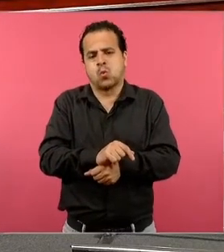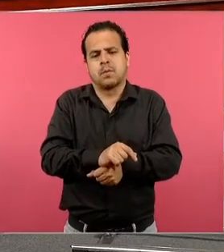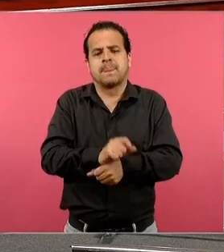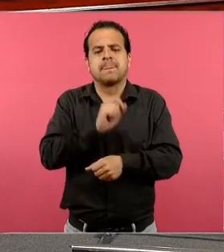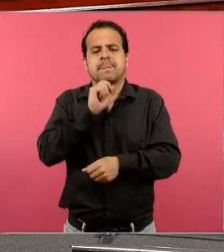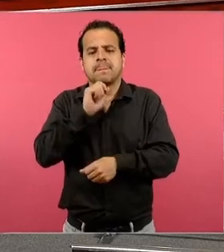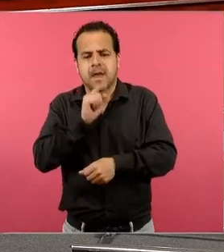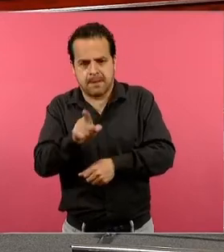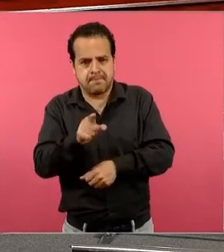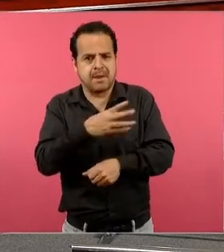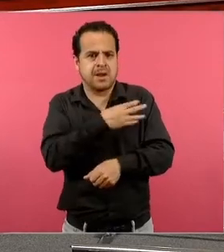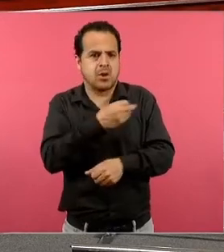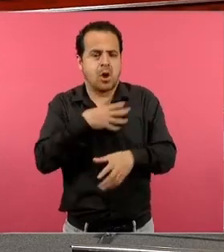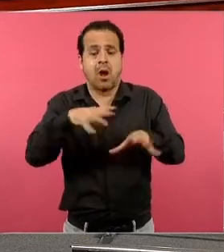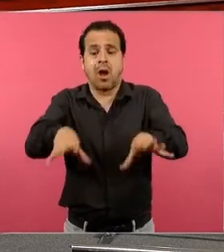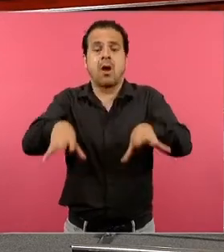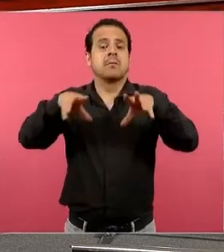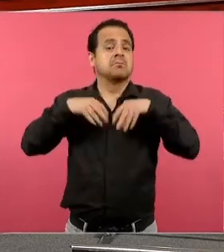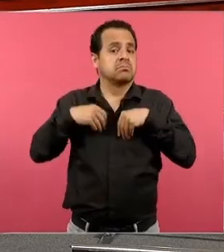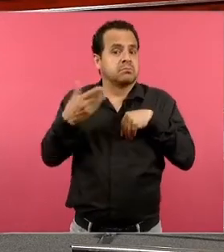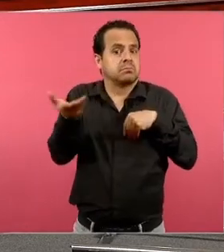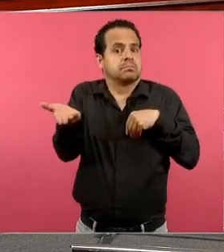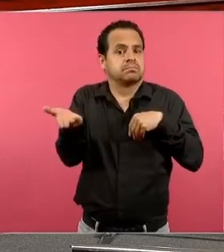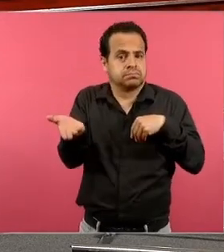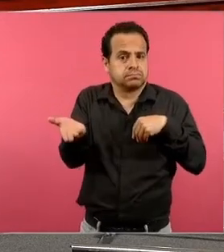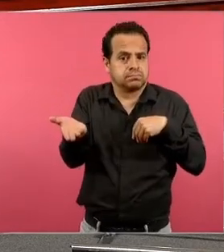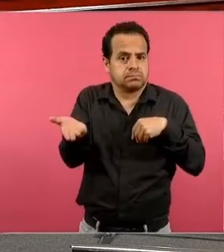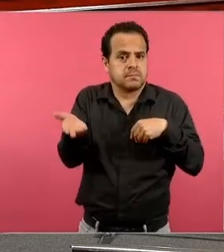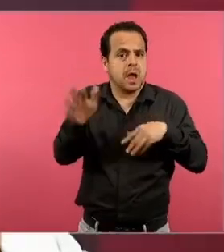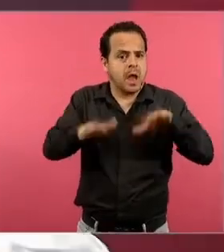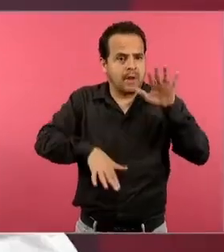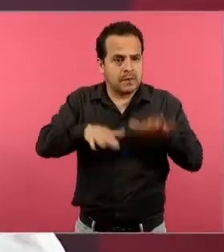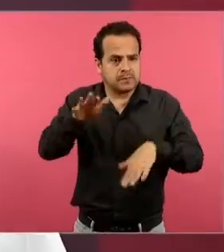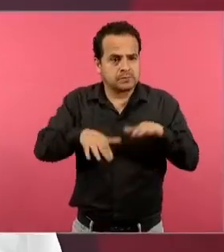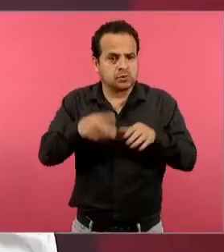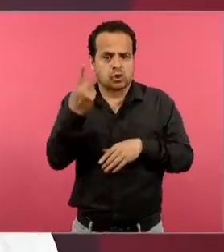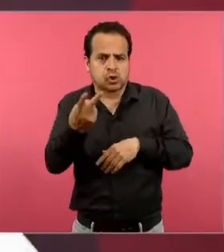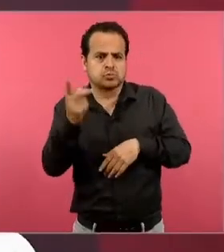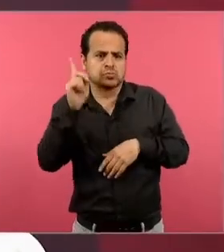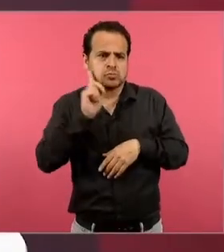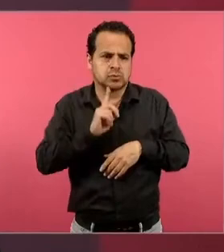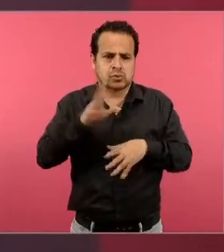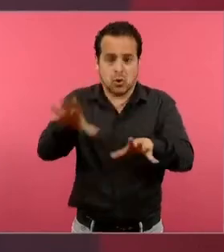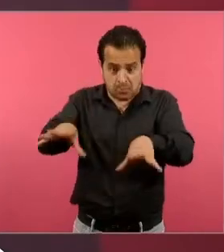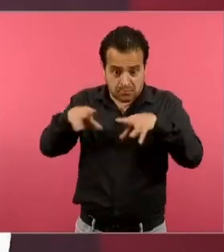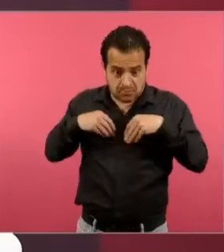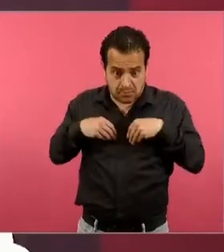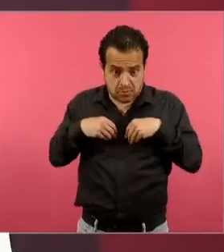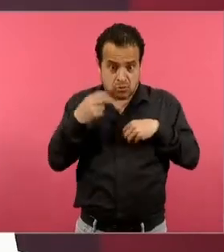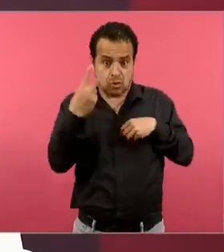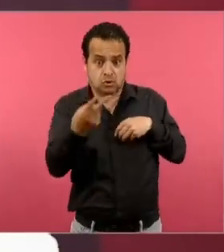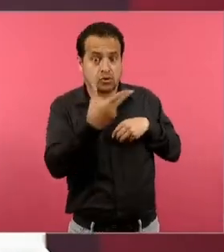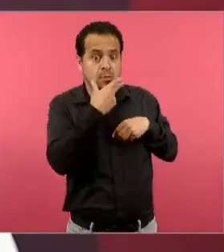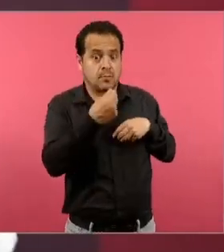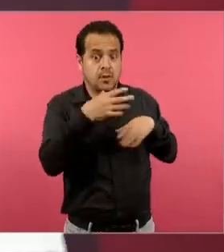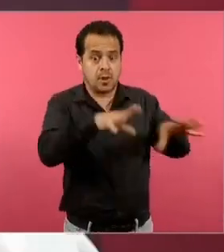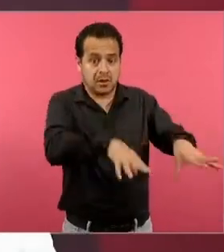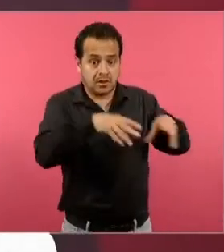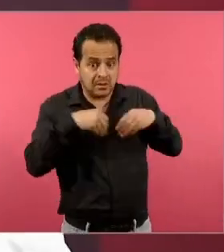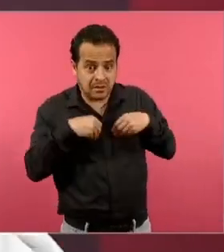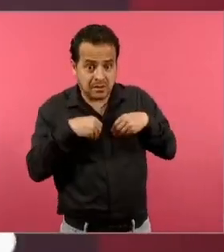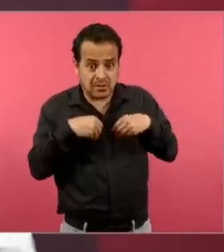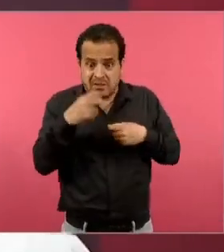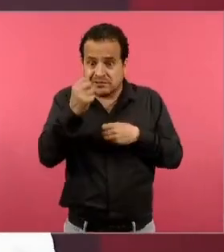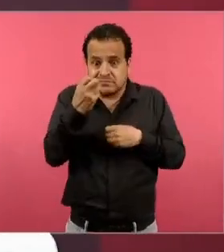entonces a me adoptó una familia de dos mujeres o a me adoptó una familia de dos hombros. Se empieza a explicar cómo vive tu familia, cómo